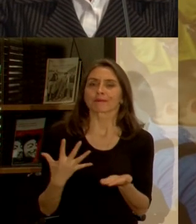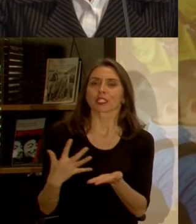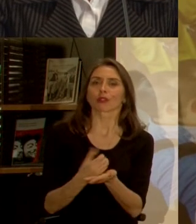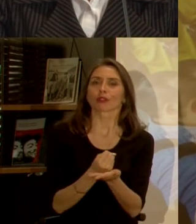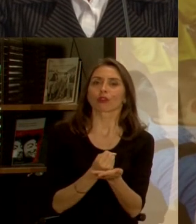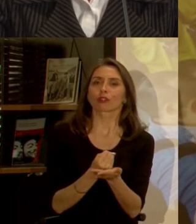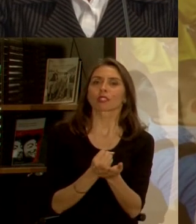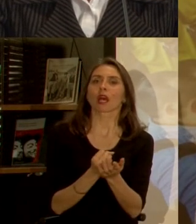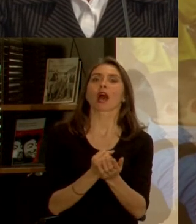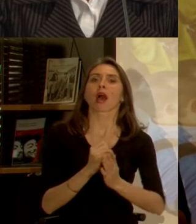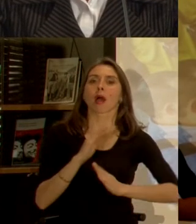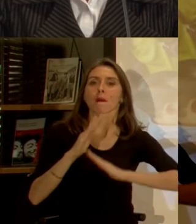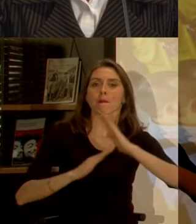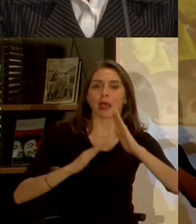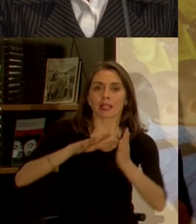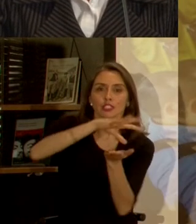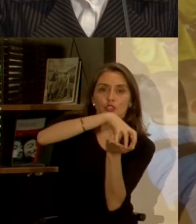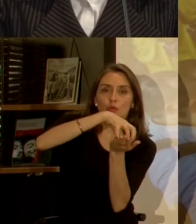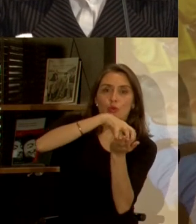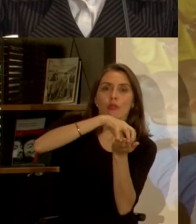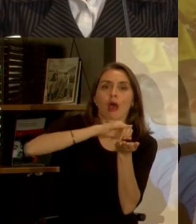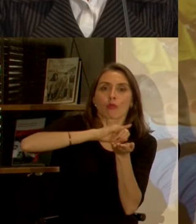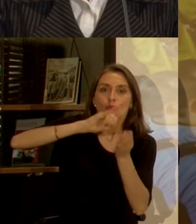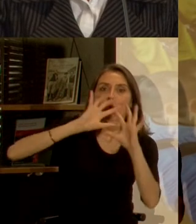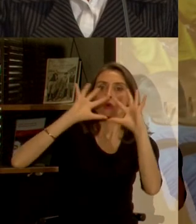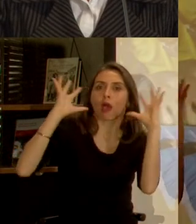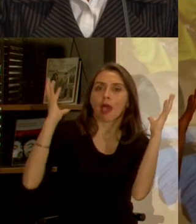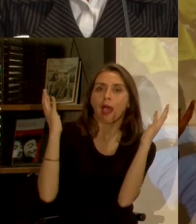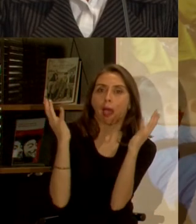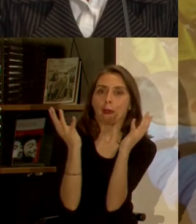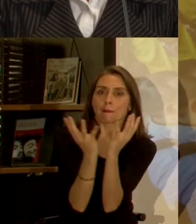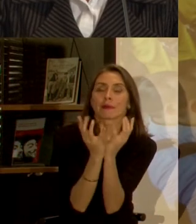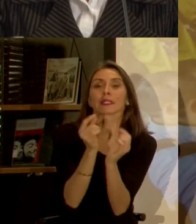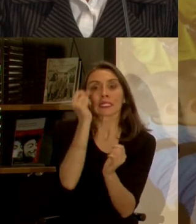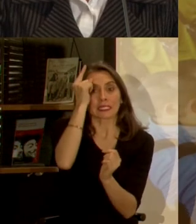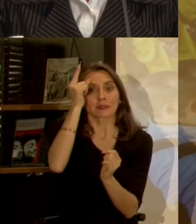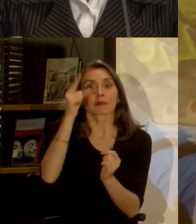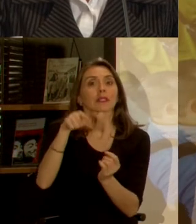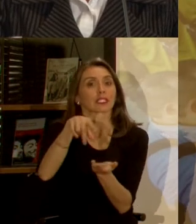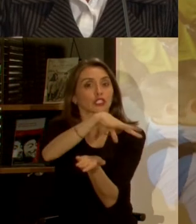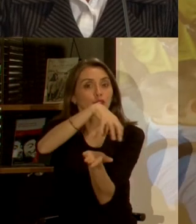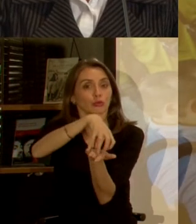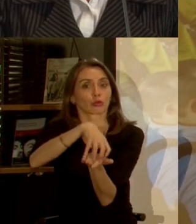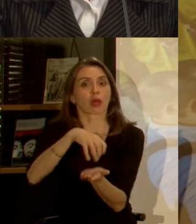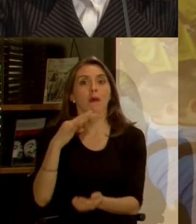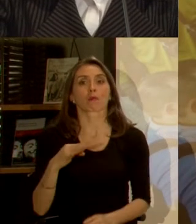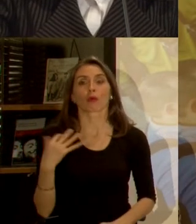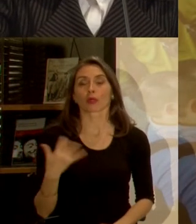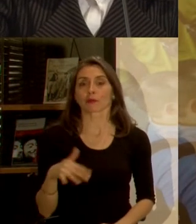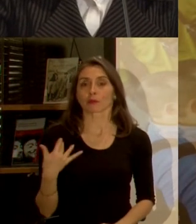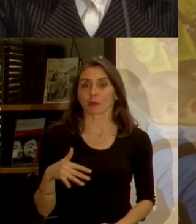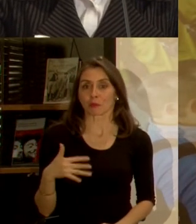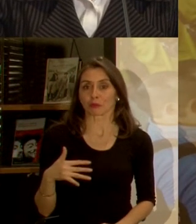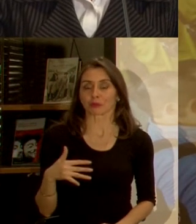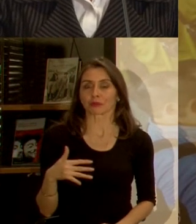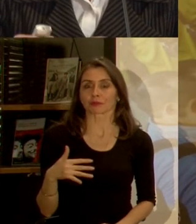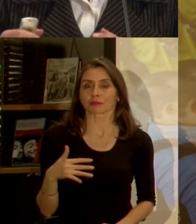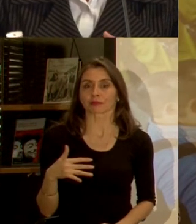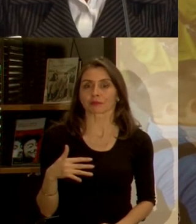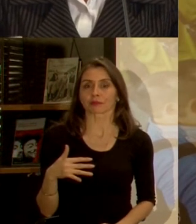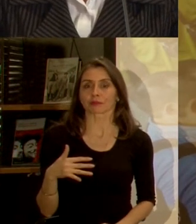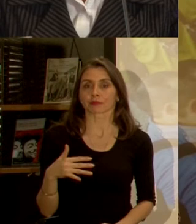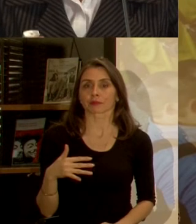una mayor sostenibilidad de las ciudades y en el entendido que las ciudades juegan un papel muy importante en cuanto